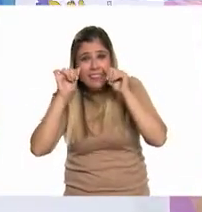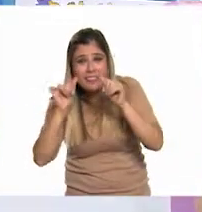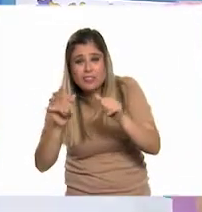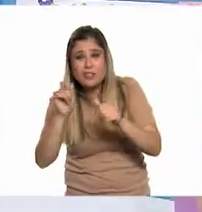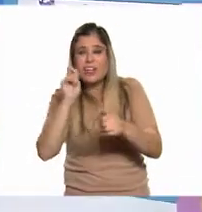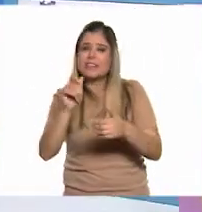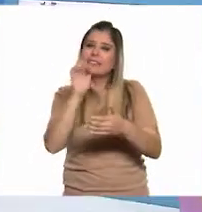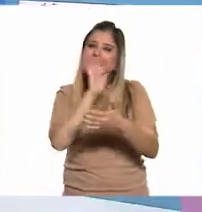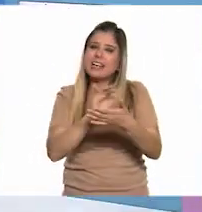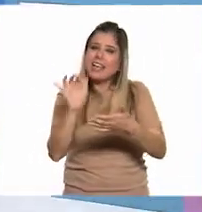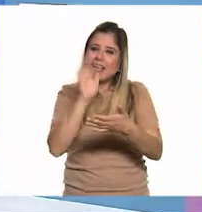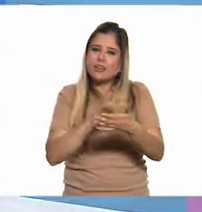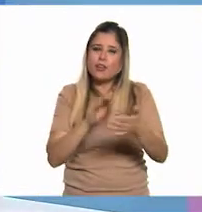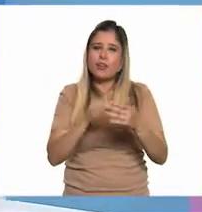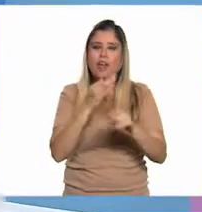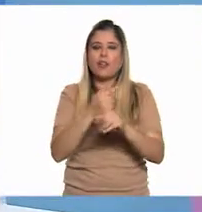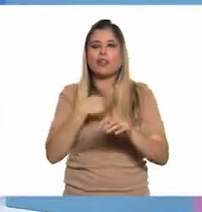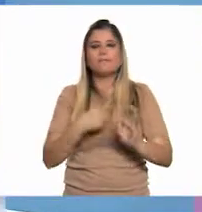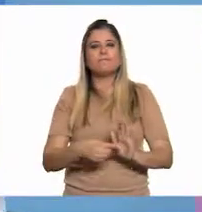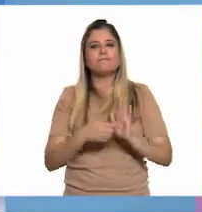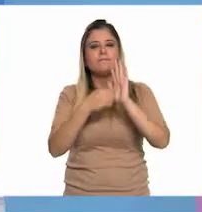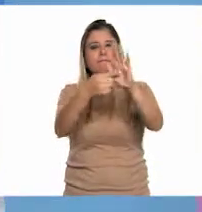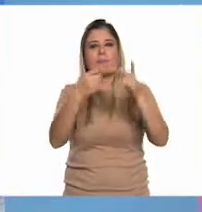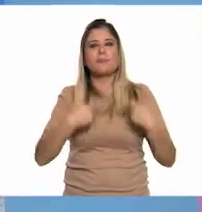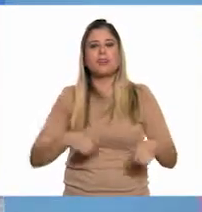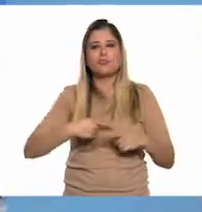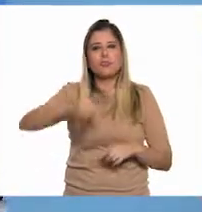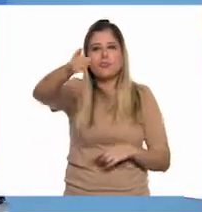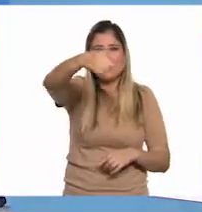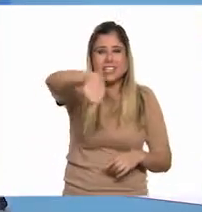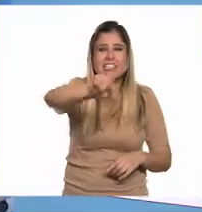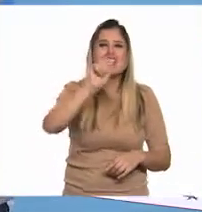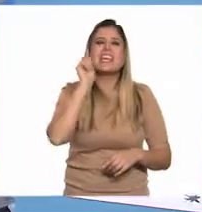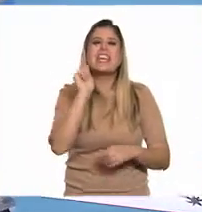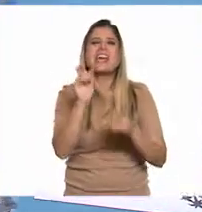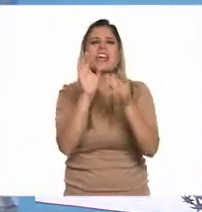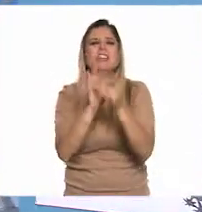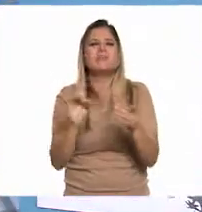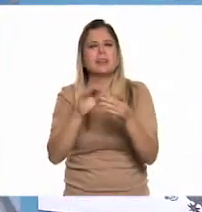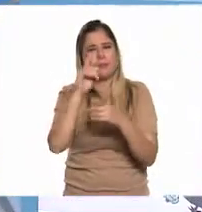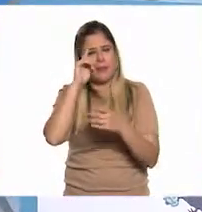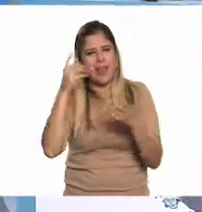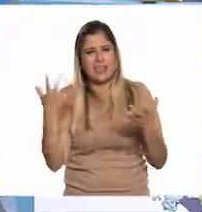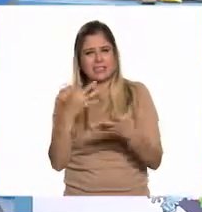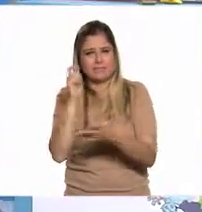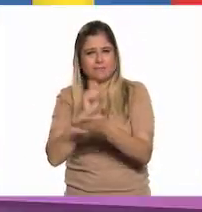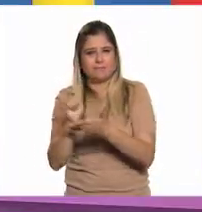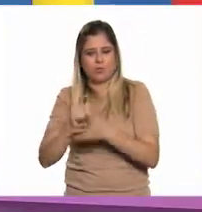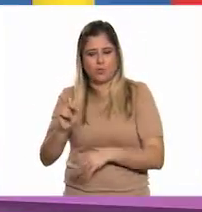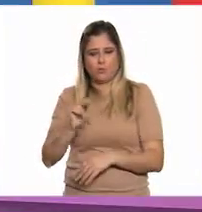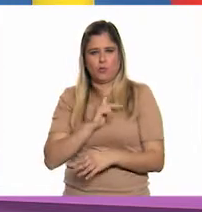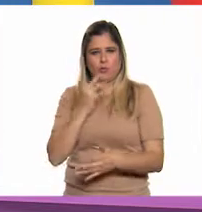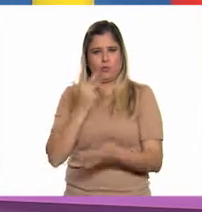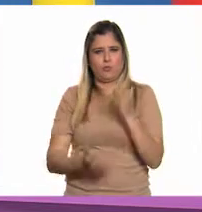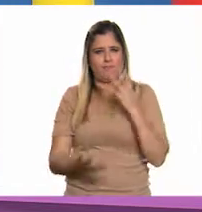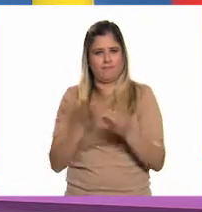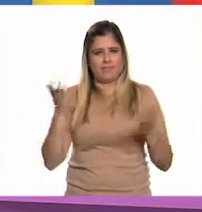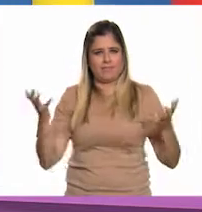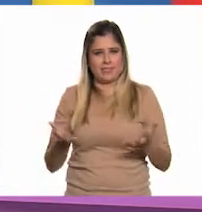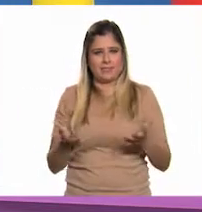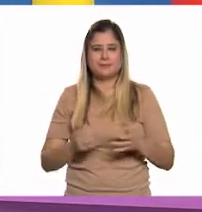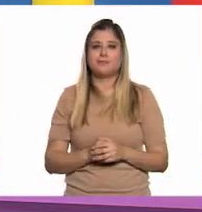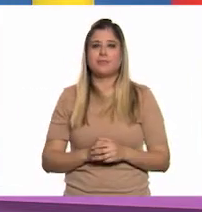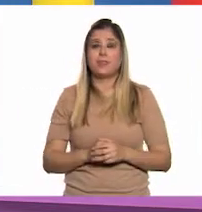los lectores a los que nos dirigimos y en lo que queremos decir para elaborar un escrito propio. Maestro